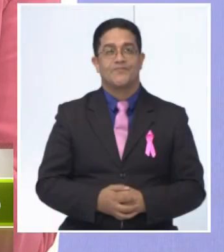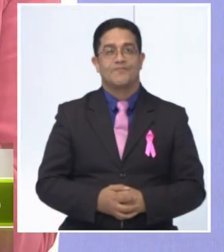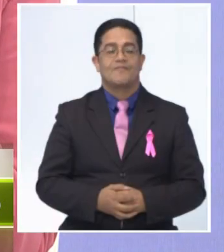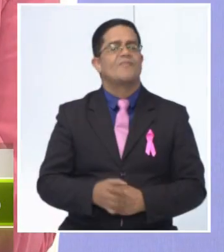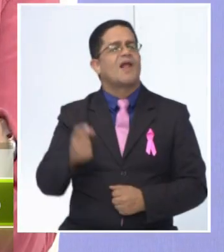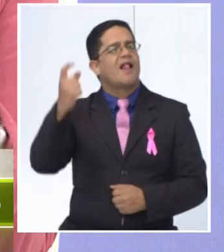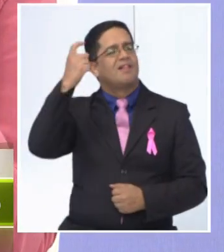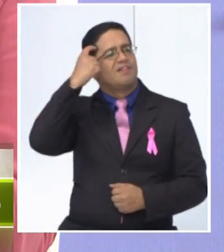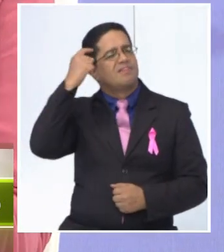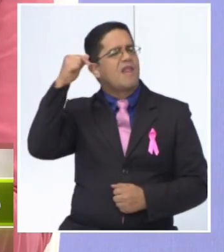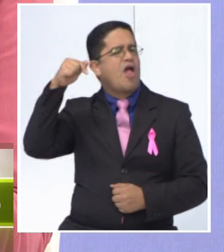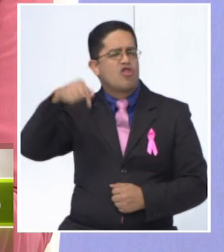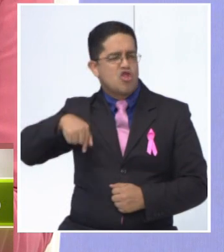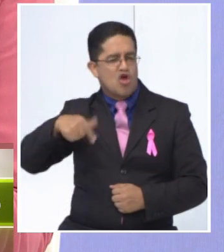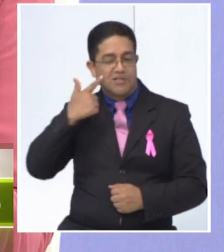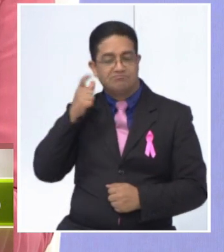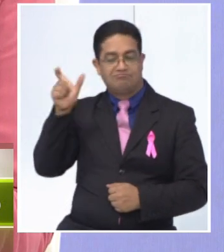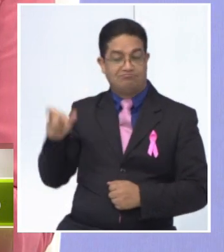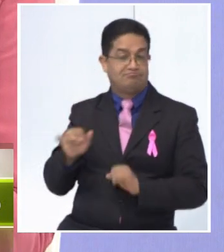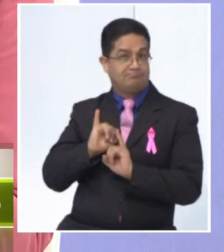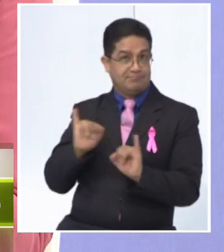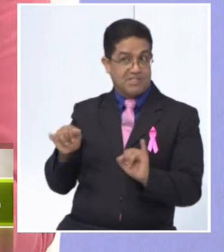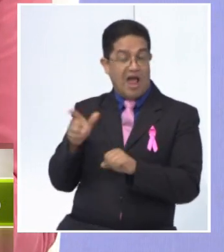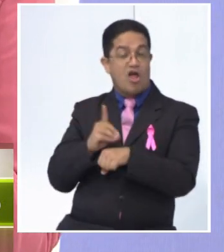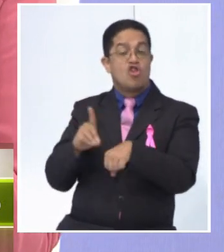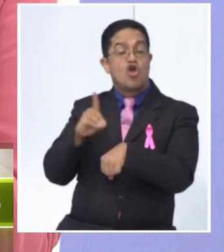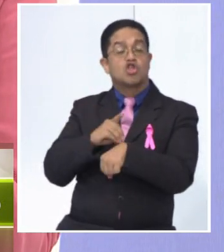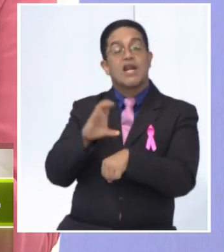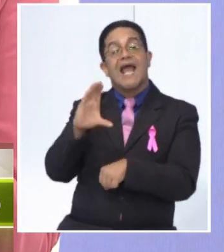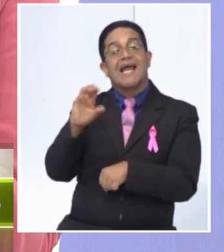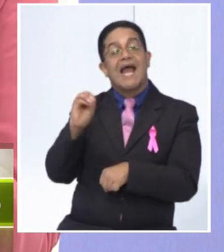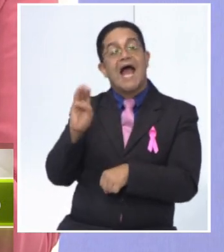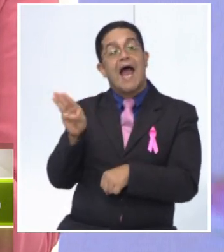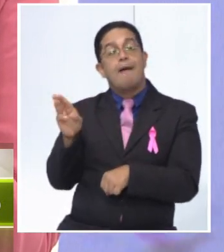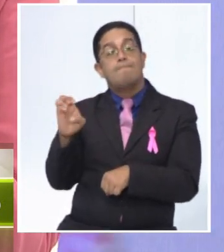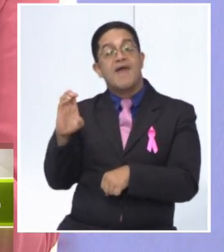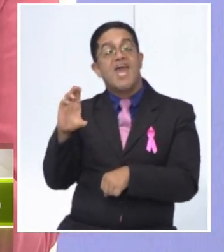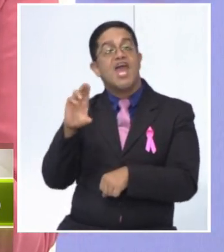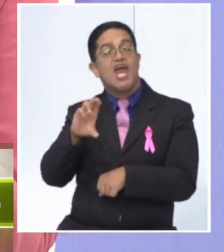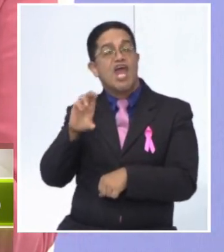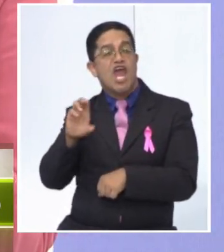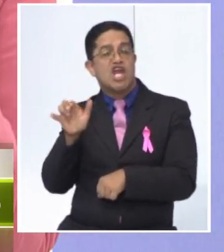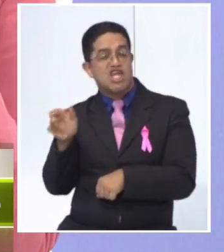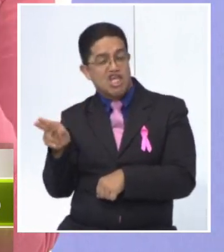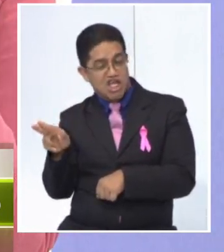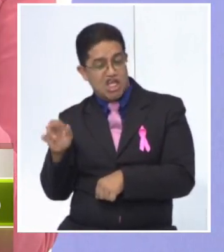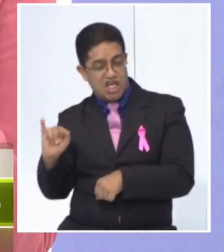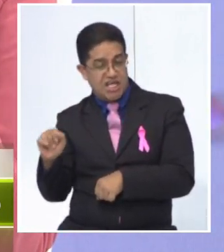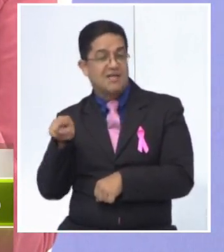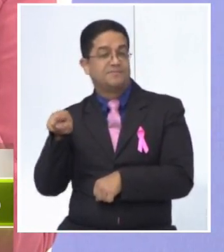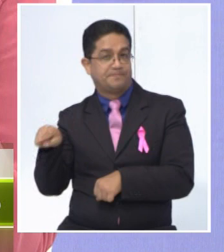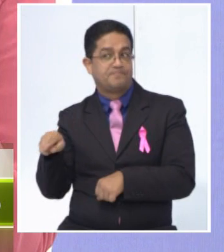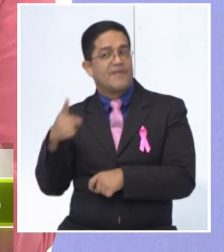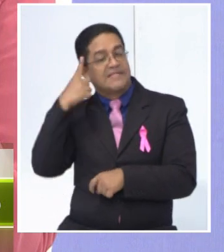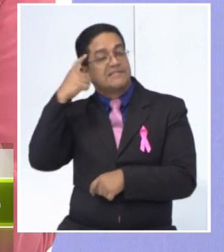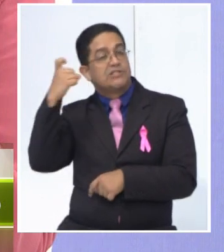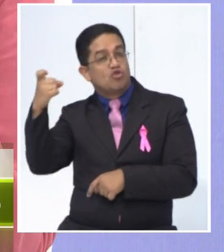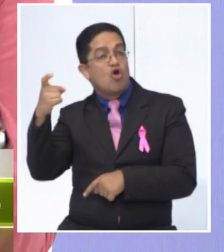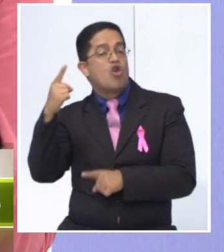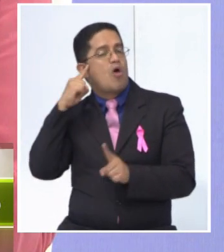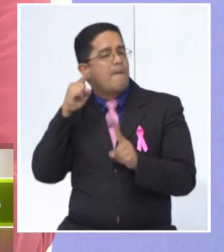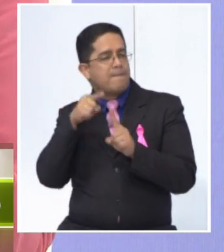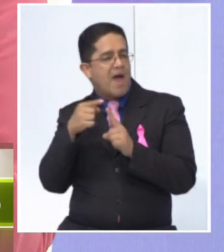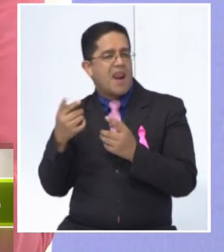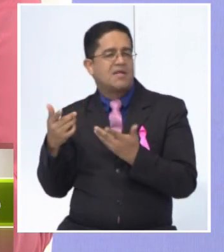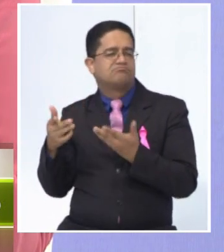pacientes con cáncer de mamá, así que los invitamos en redes sociales a participar, tanto por arroba salud guiomajogb y nuestro acostumbrado Instagram Live por arroba en las